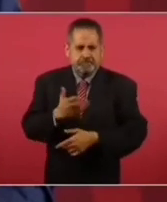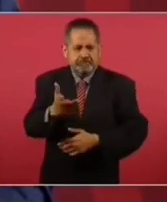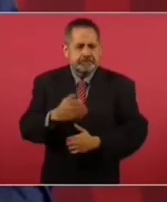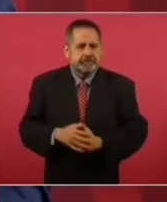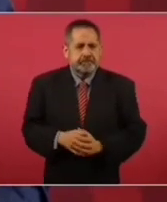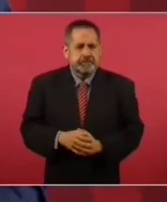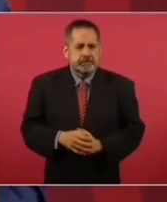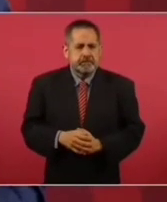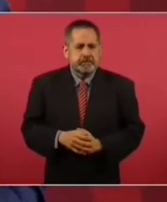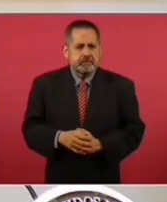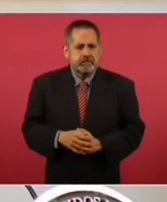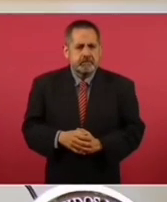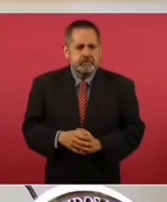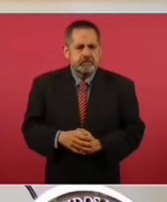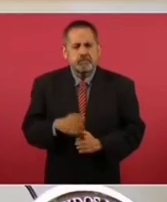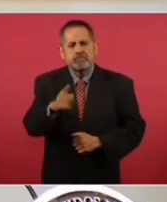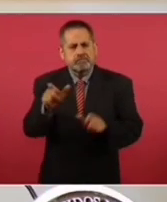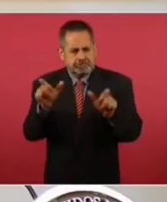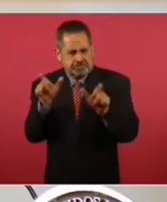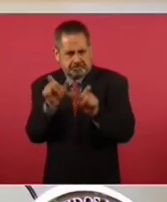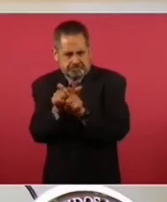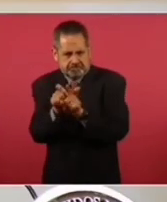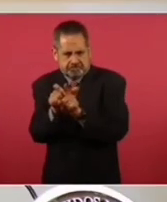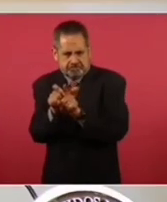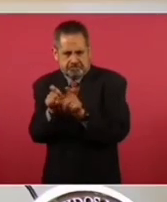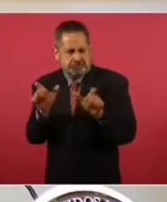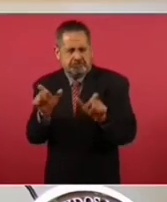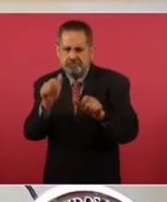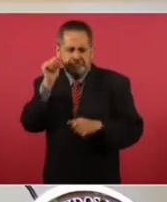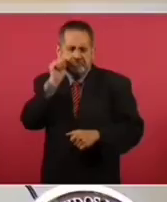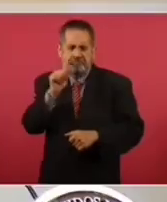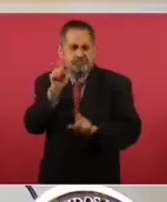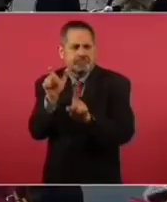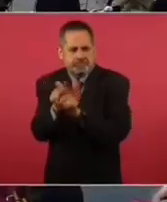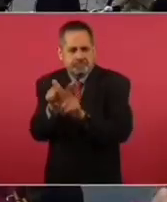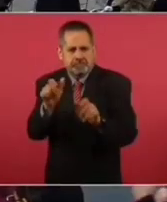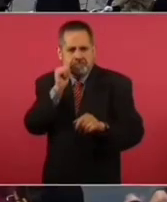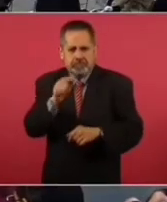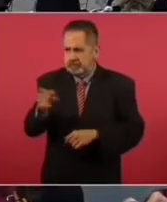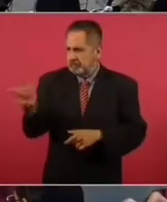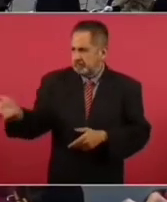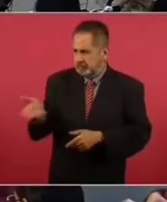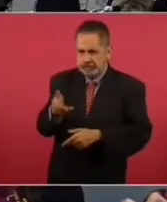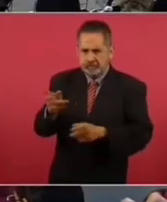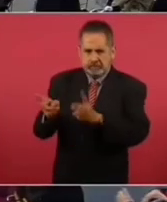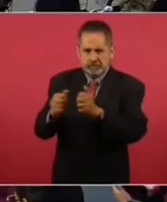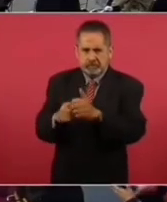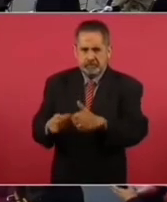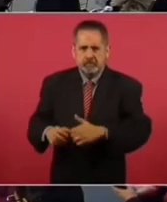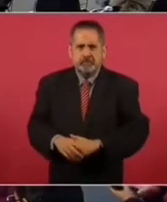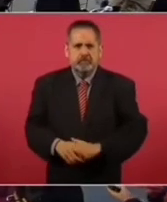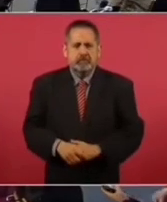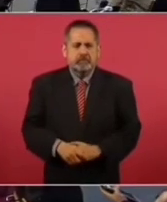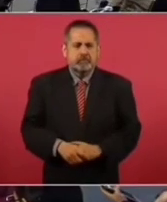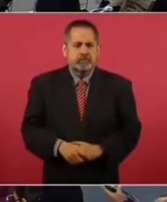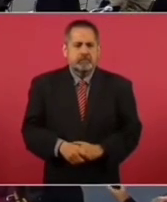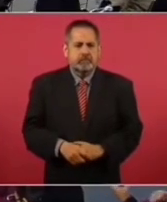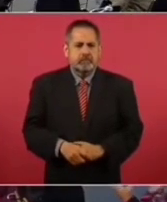Entonces, cuentas con nosotros, siempre. Lo sé. ¿Y ese vigilante?